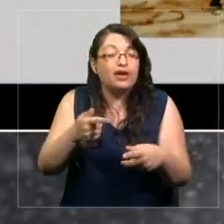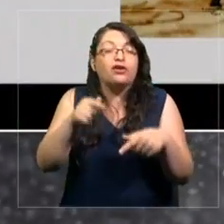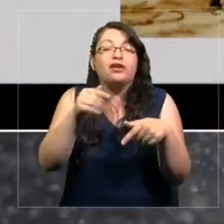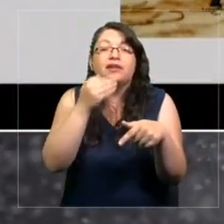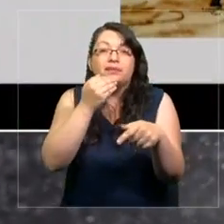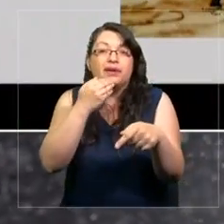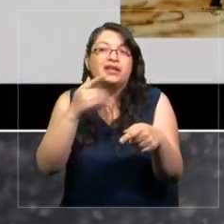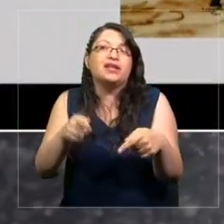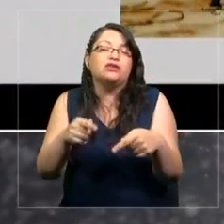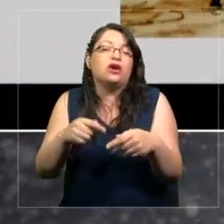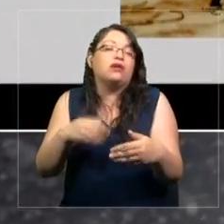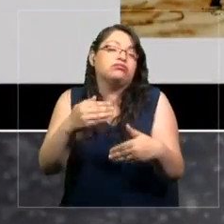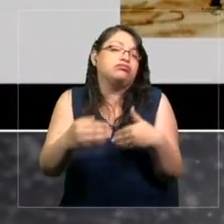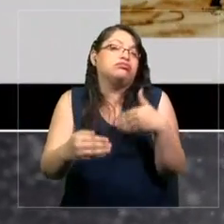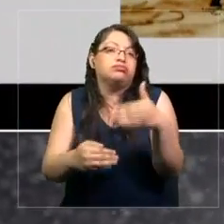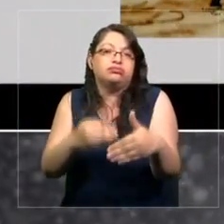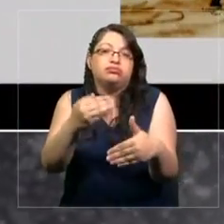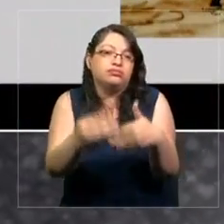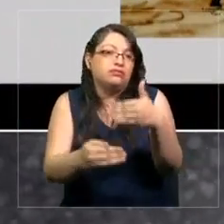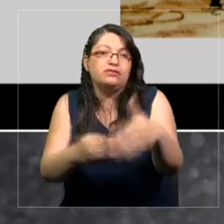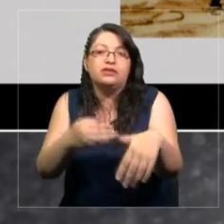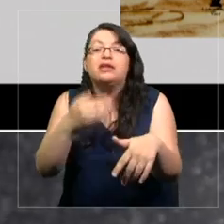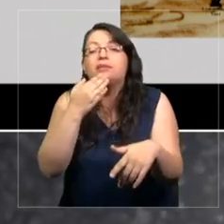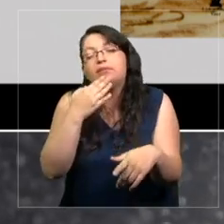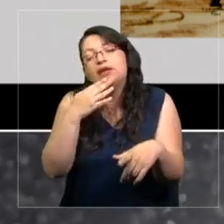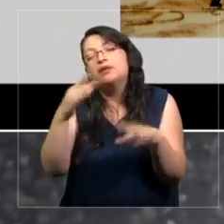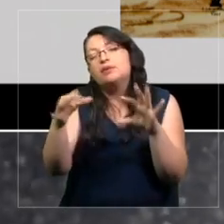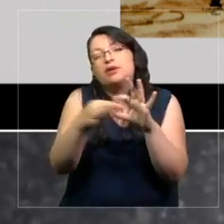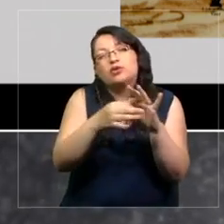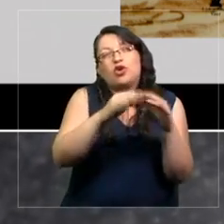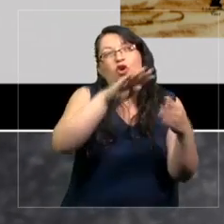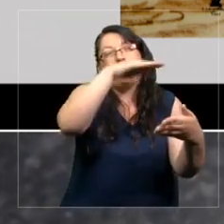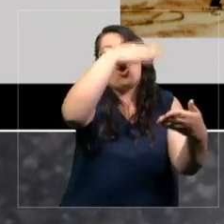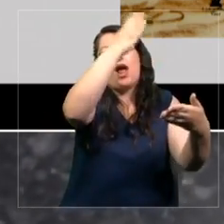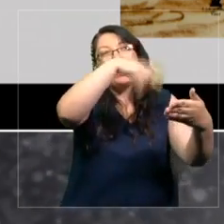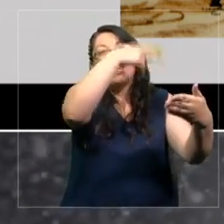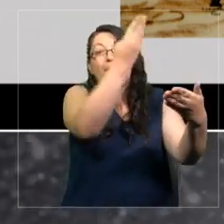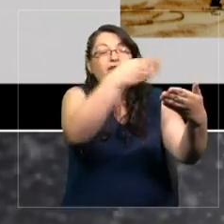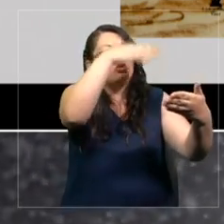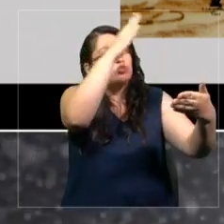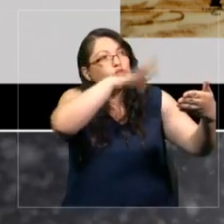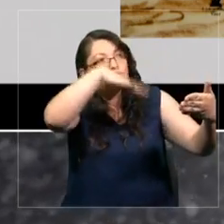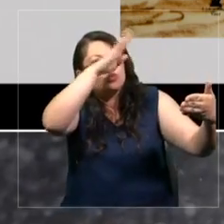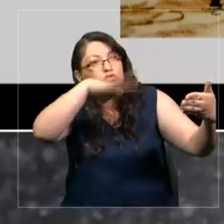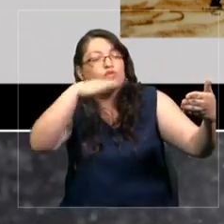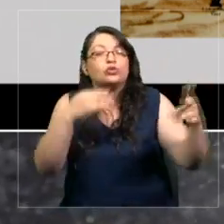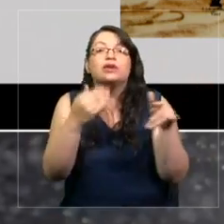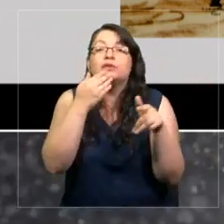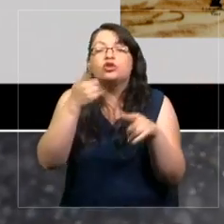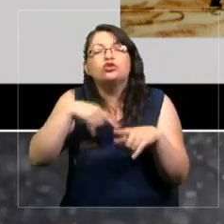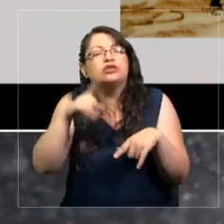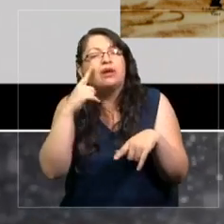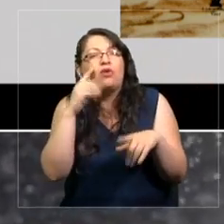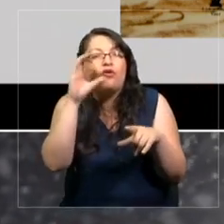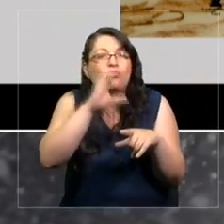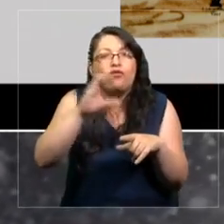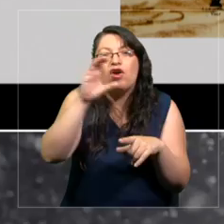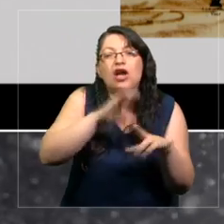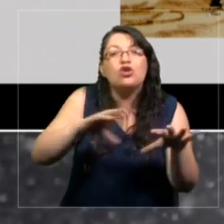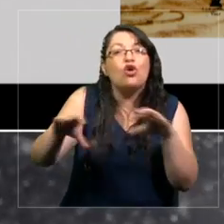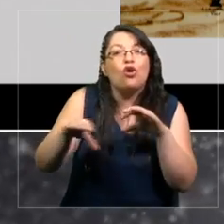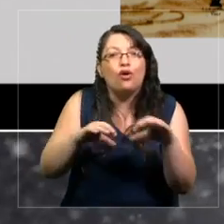progresando, también en algún momento tuvo que ver con la pintura, estamos siempre pensando en indicios, indicios, en